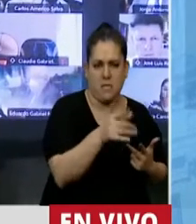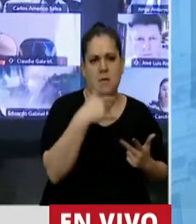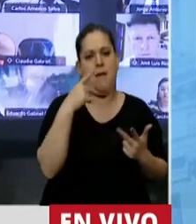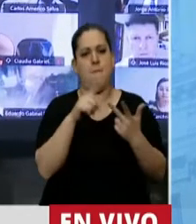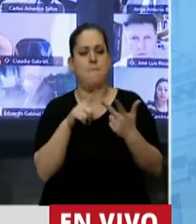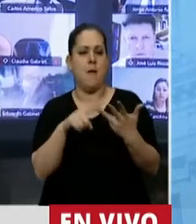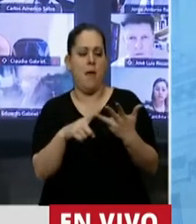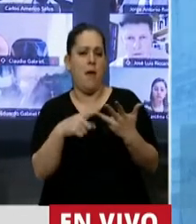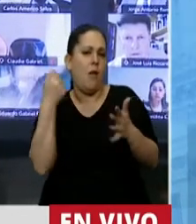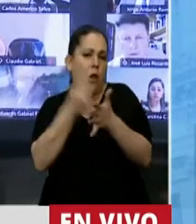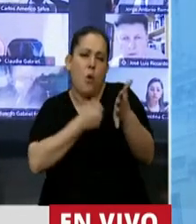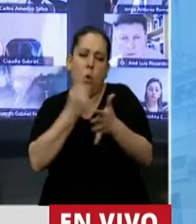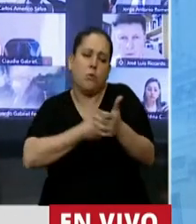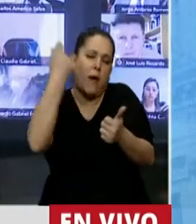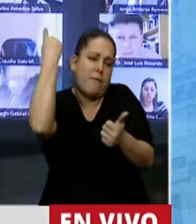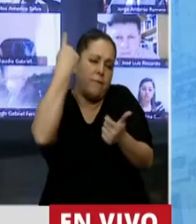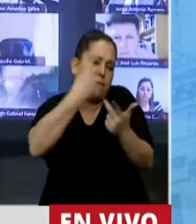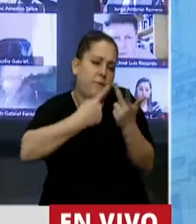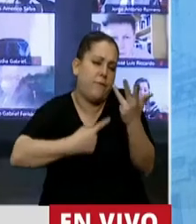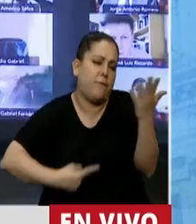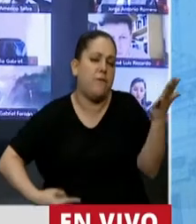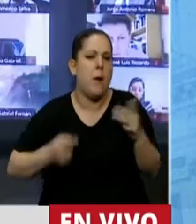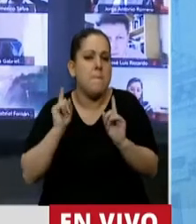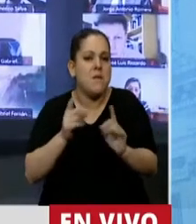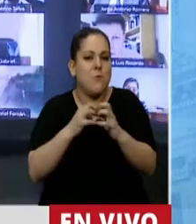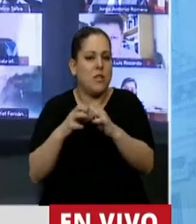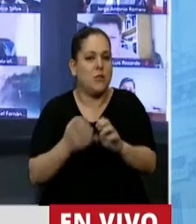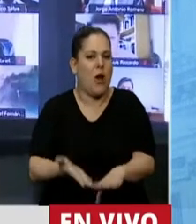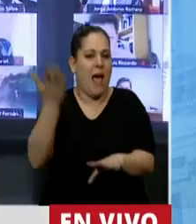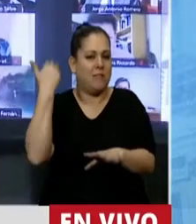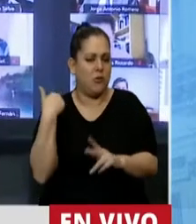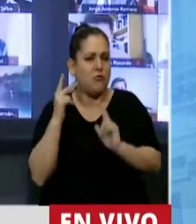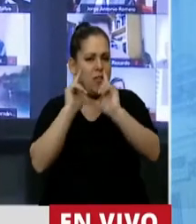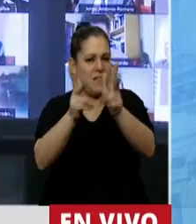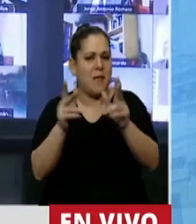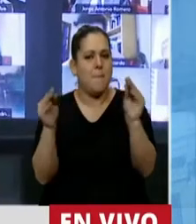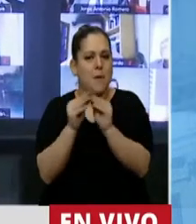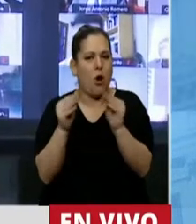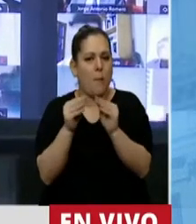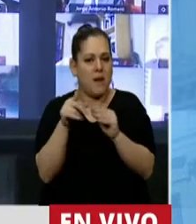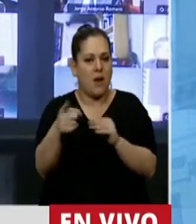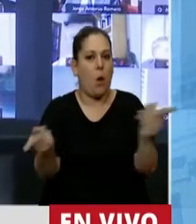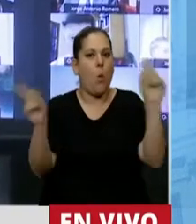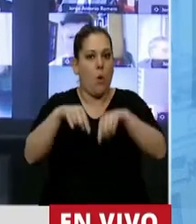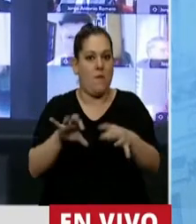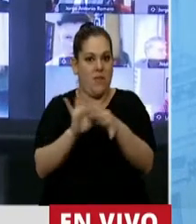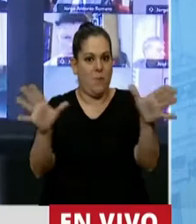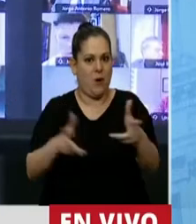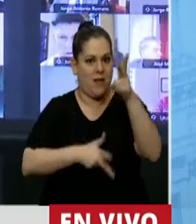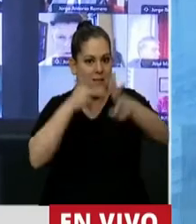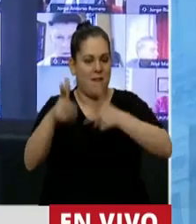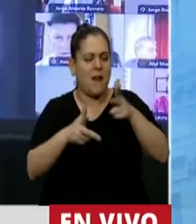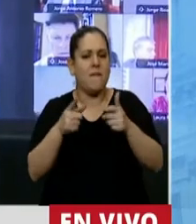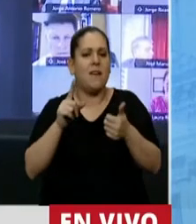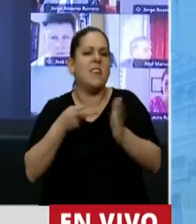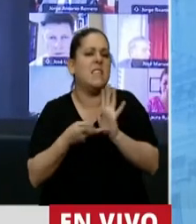hubo una serie de luchas que se fueron entrelazando. Decían en la sesión anterior, hablando los compañeros del regreso de la democracia, todo lo que